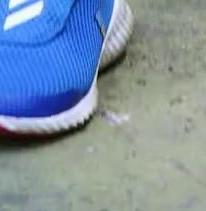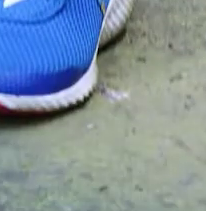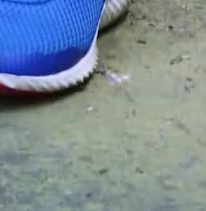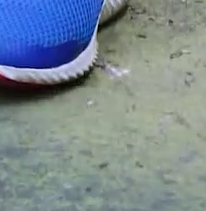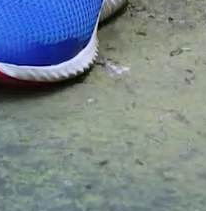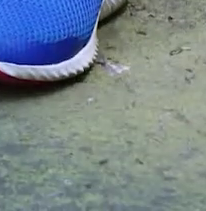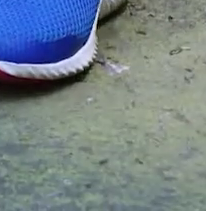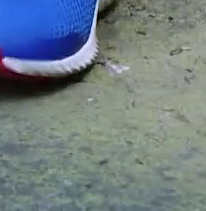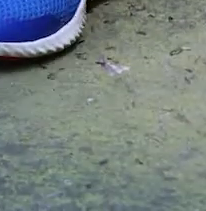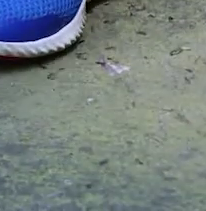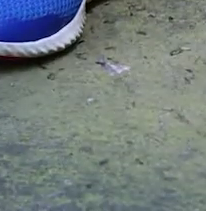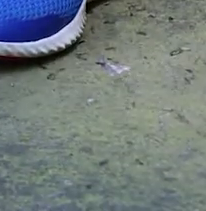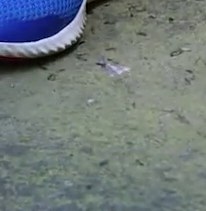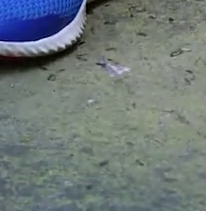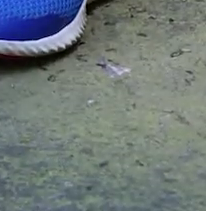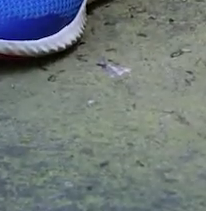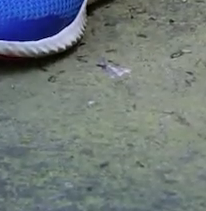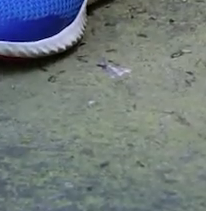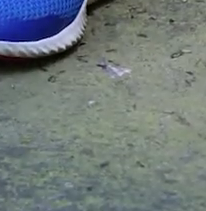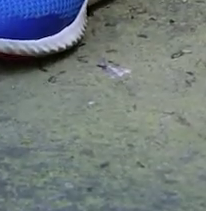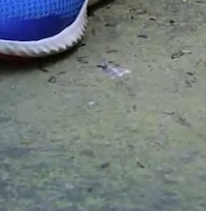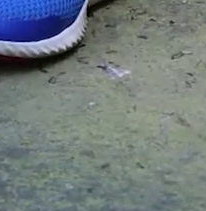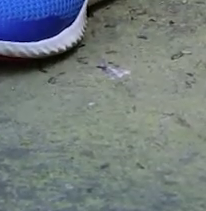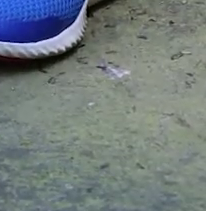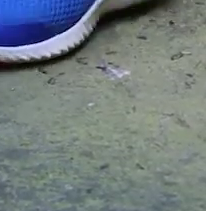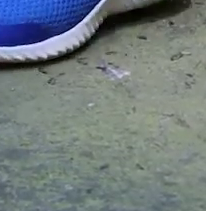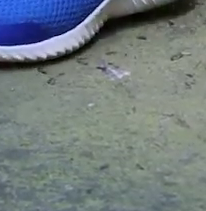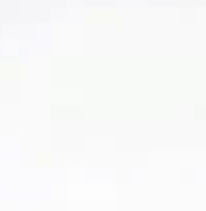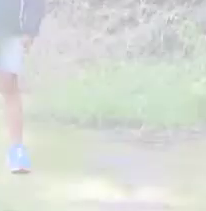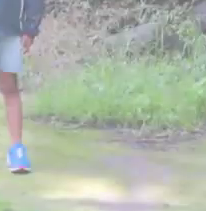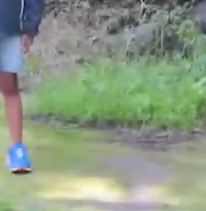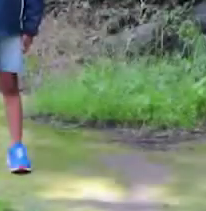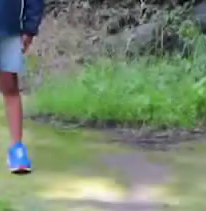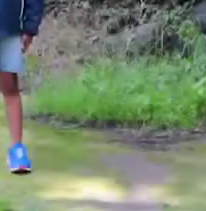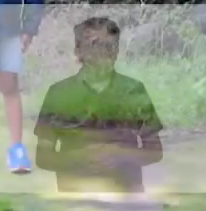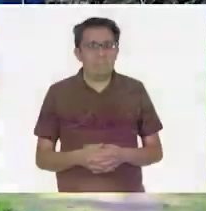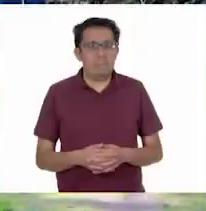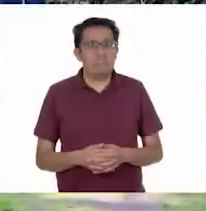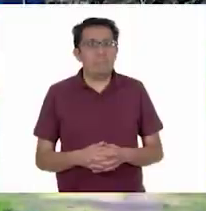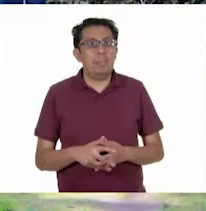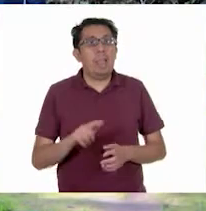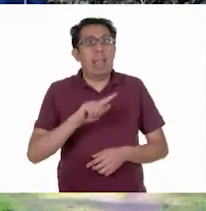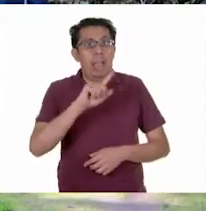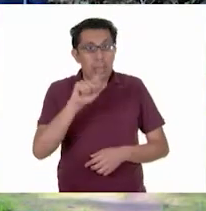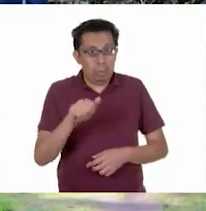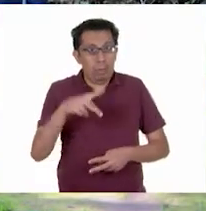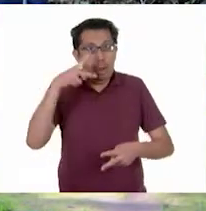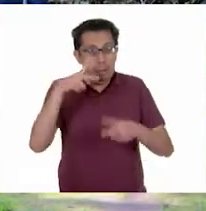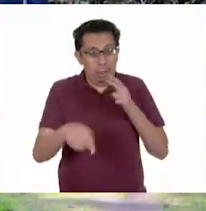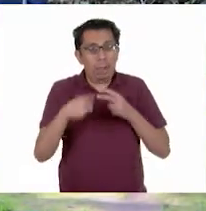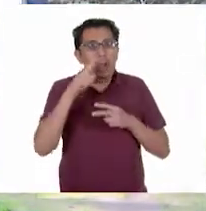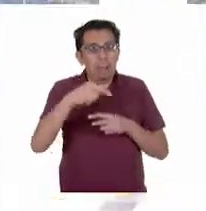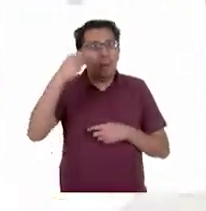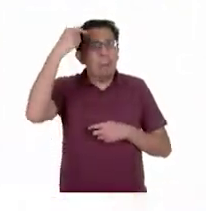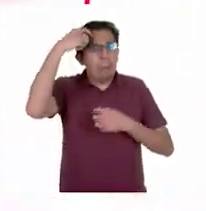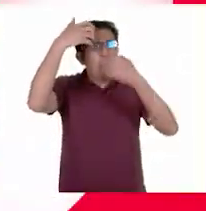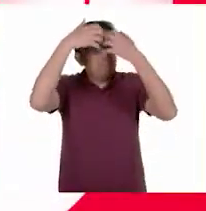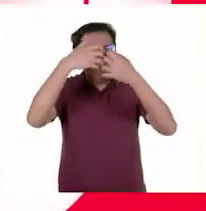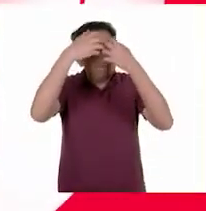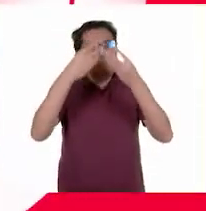tener siempre la posición de los pies de las puntas hacia adentro y después de cada pausa activa tu mente.